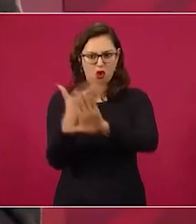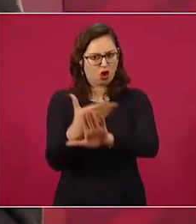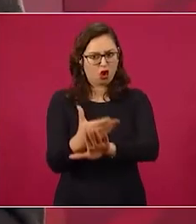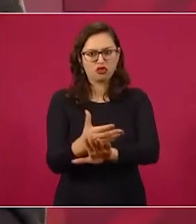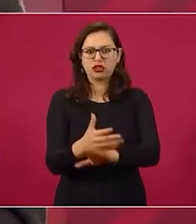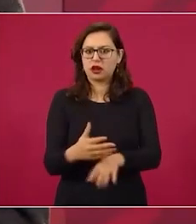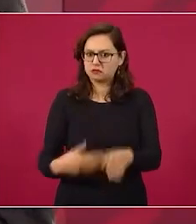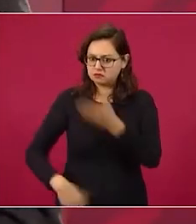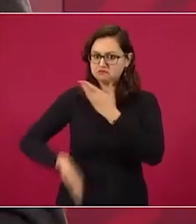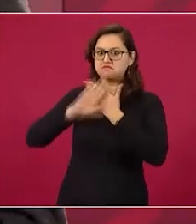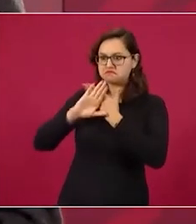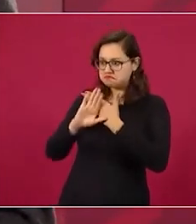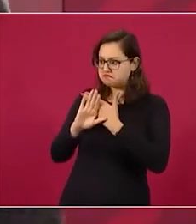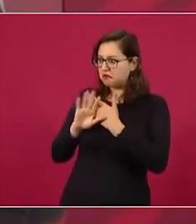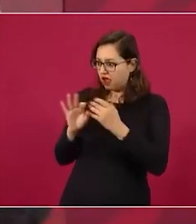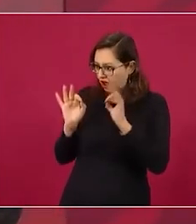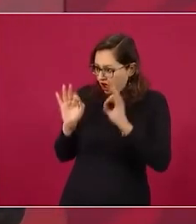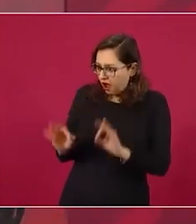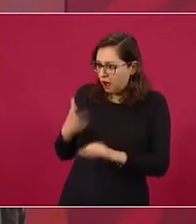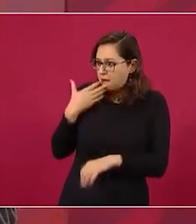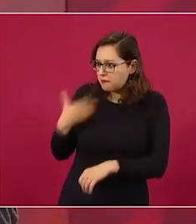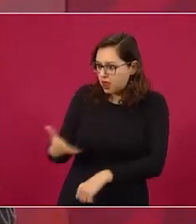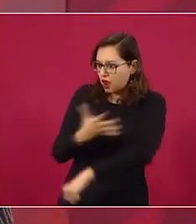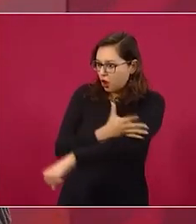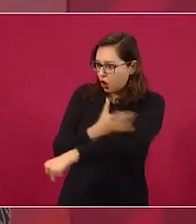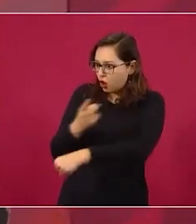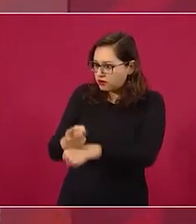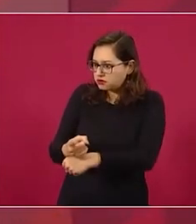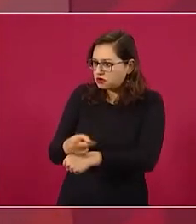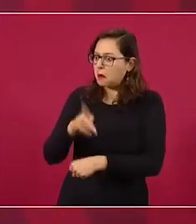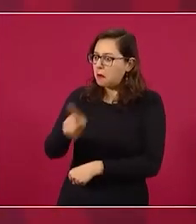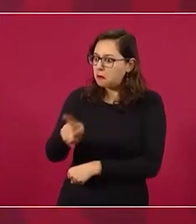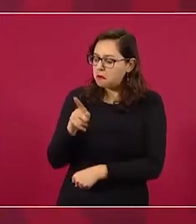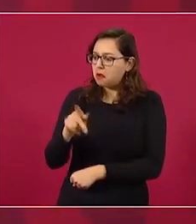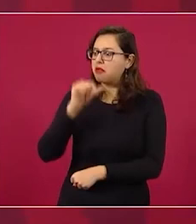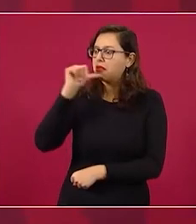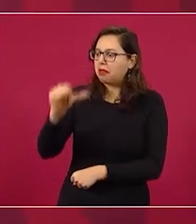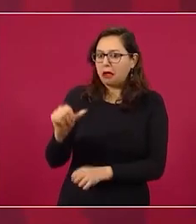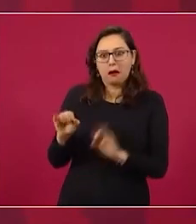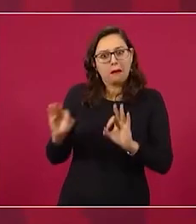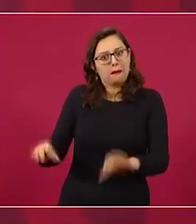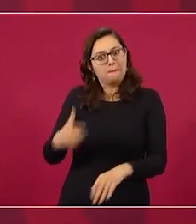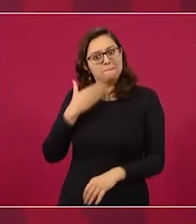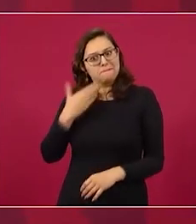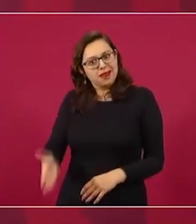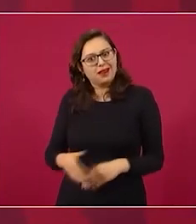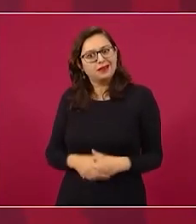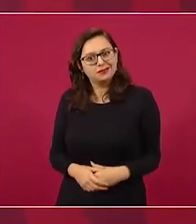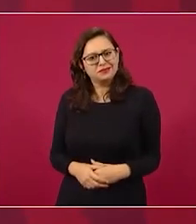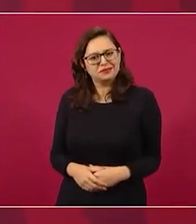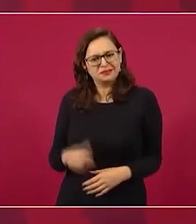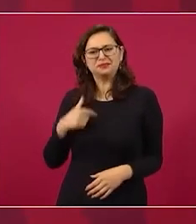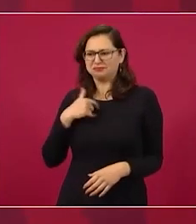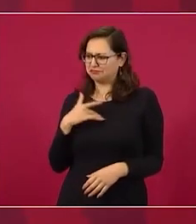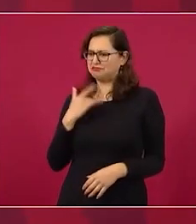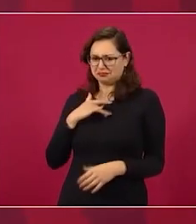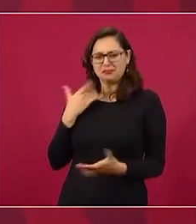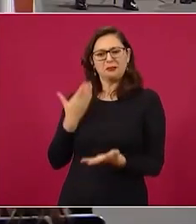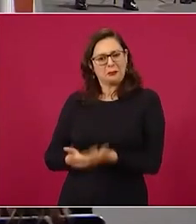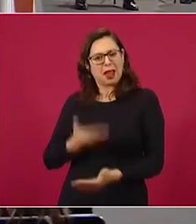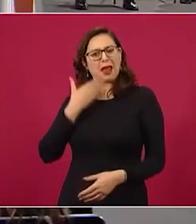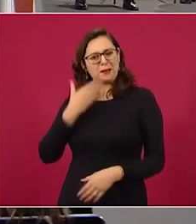porque no simulan de que son independientes, de que son